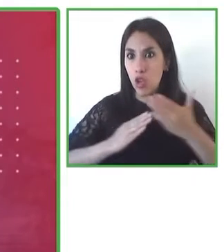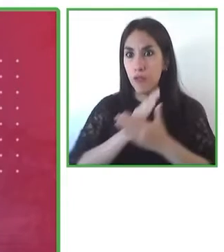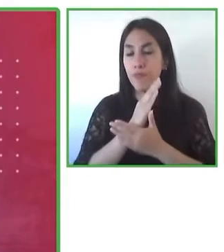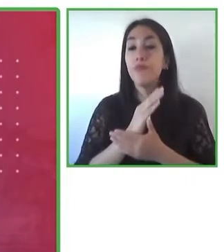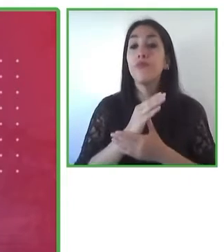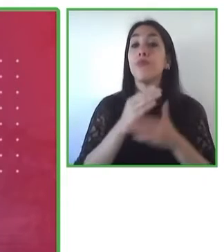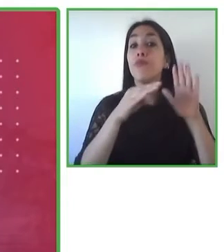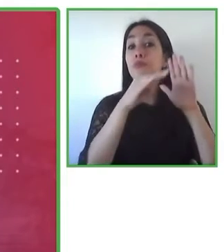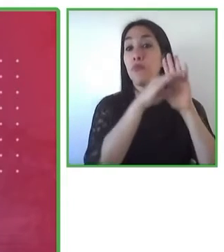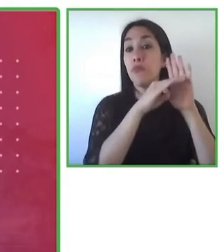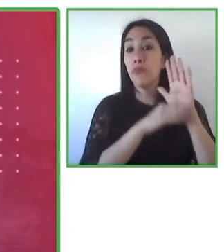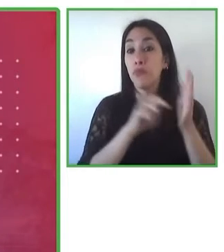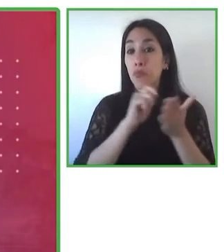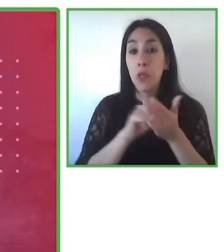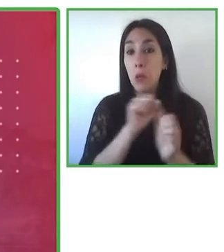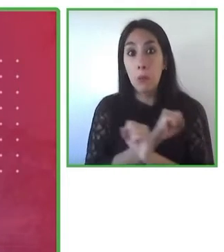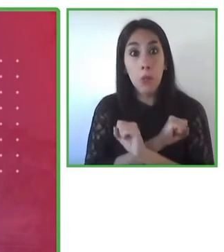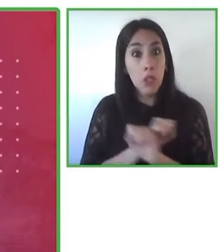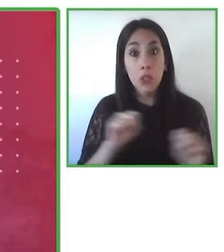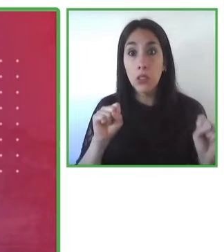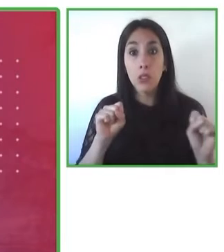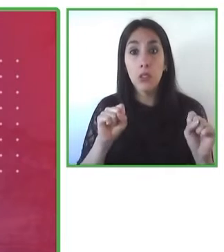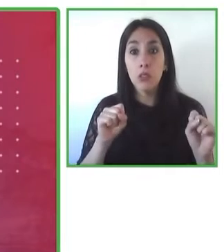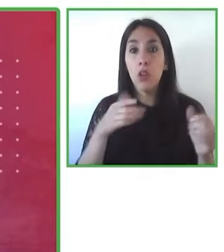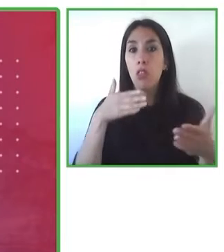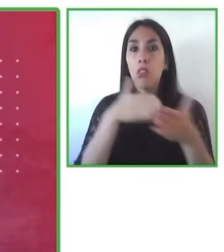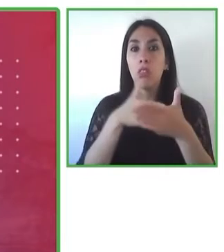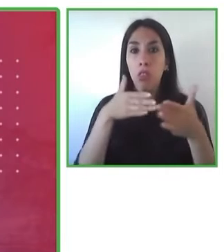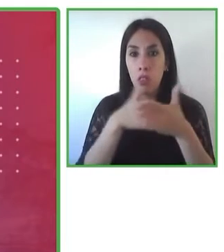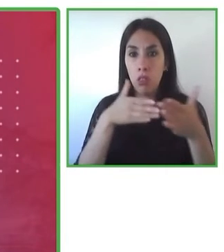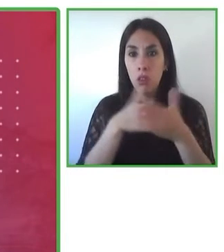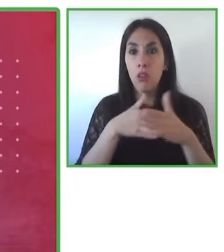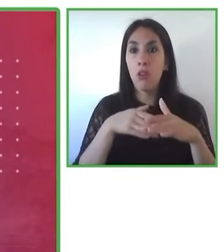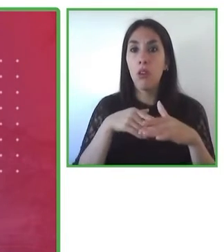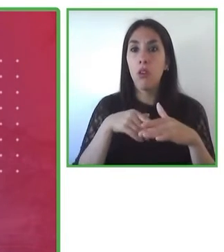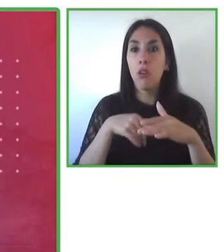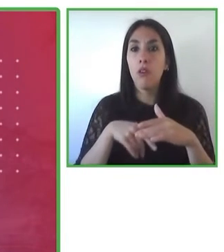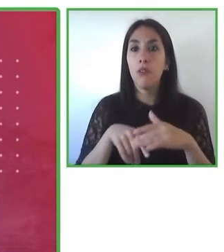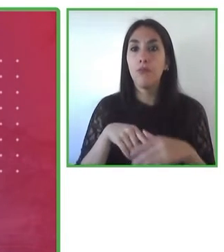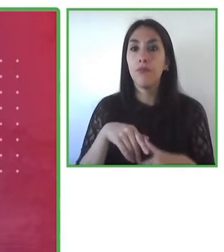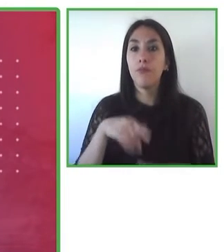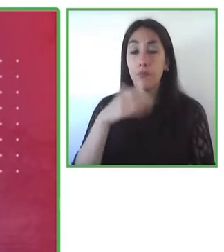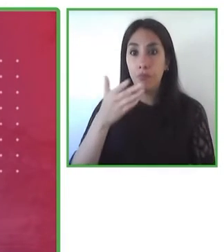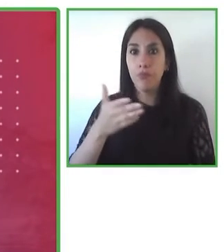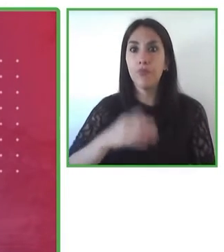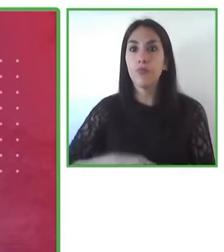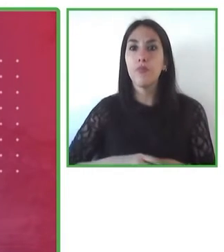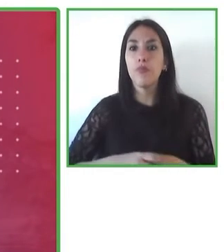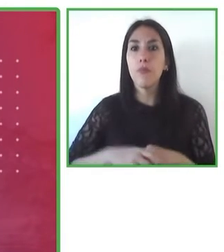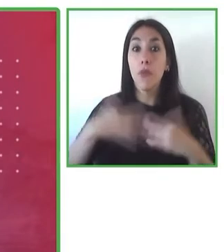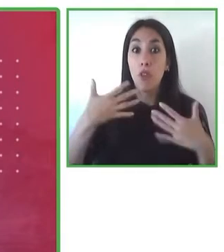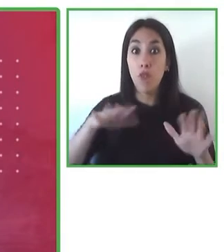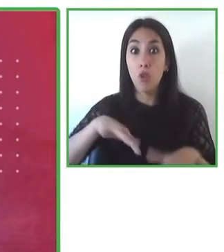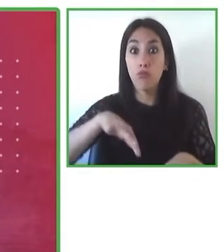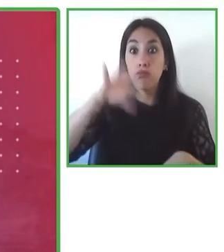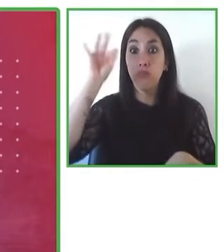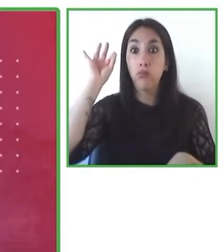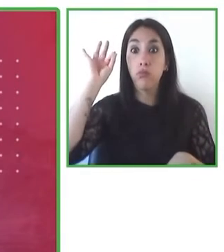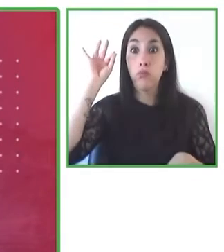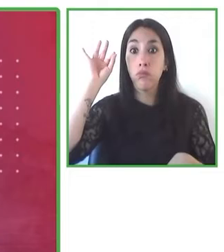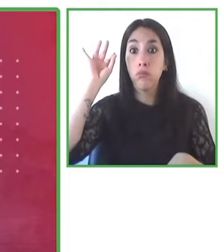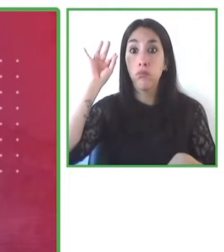derecho del acceso a la información. Y por eso se logró este tratado, y por eso venimos trabajando con otras entidades a nivel